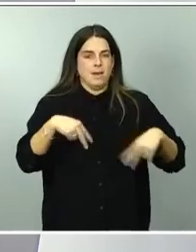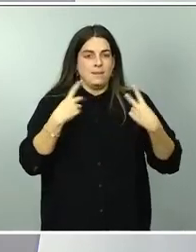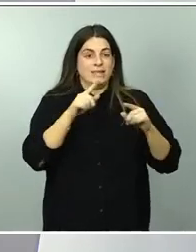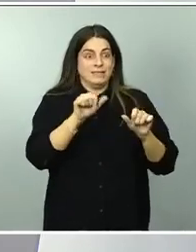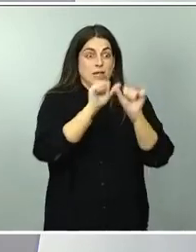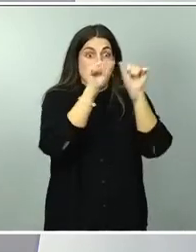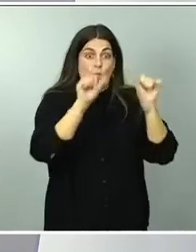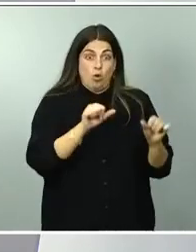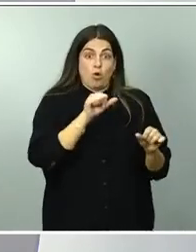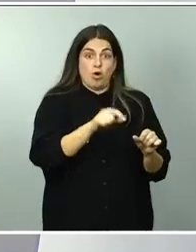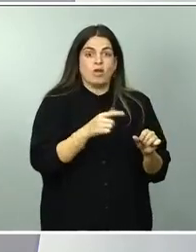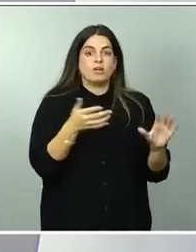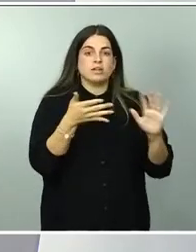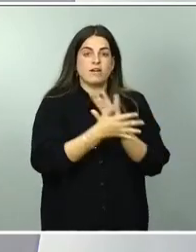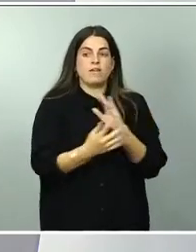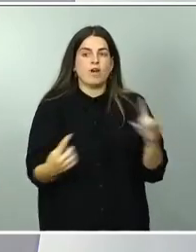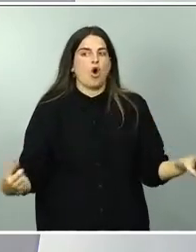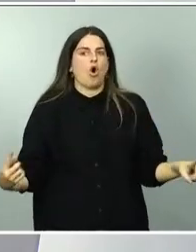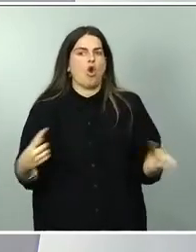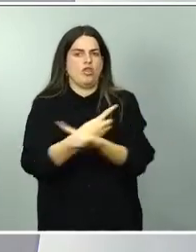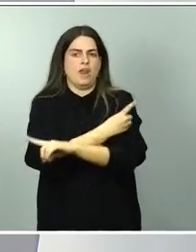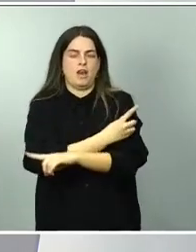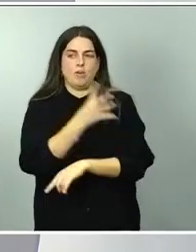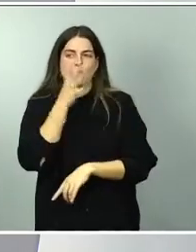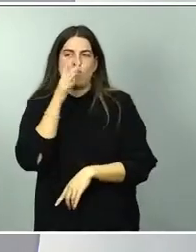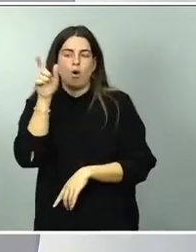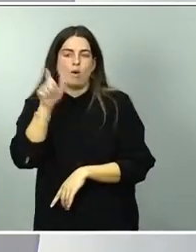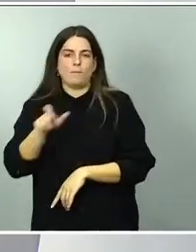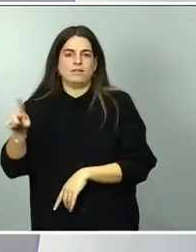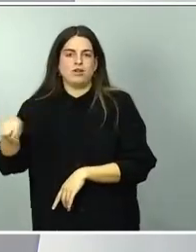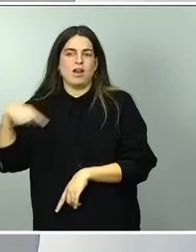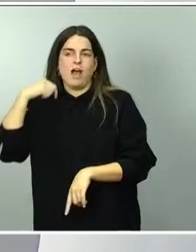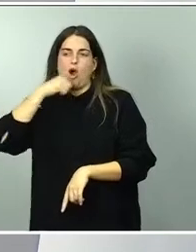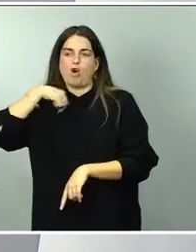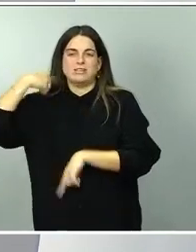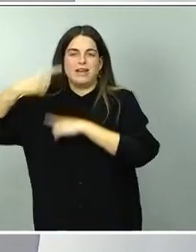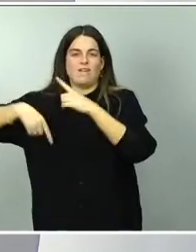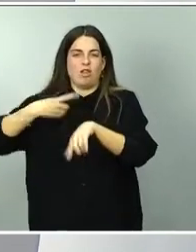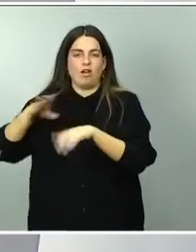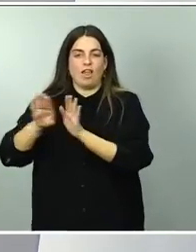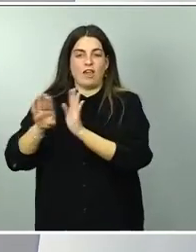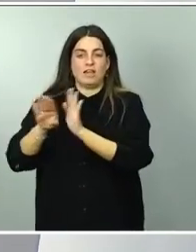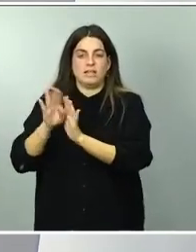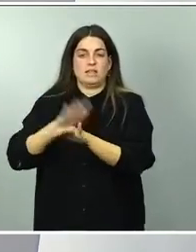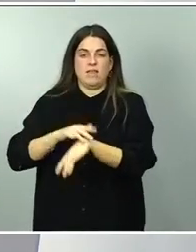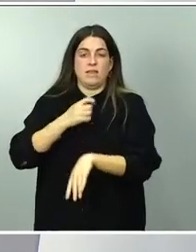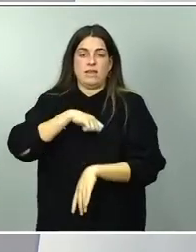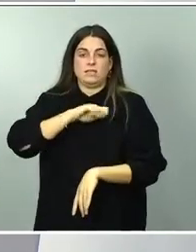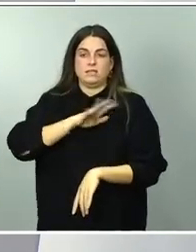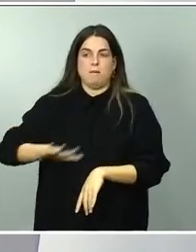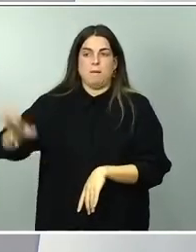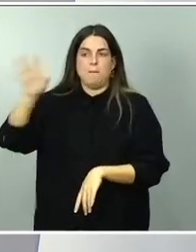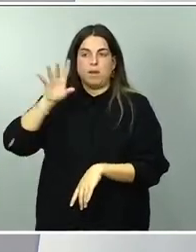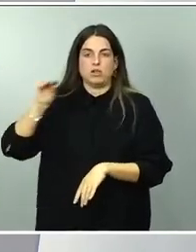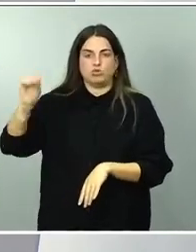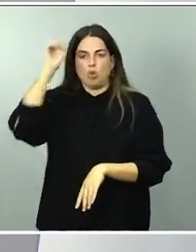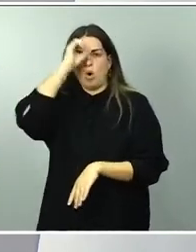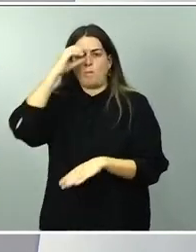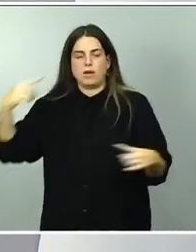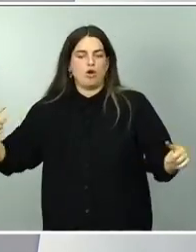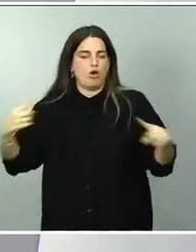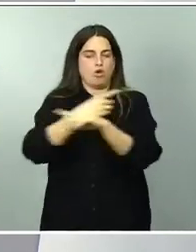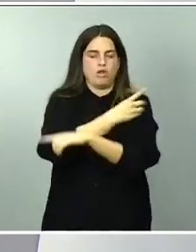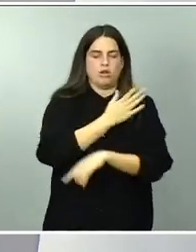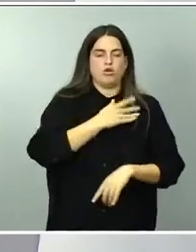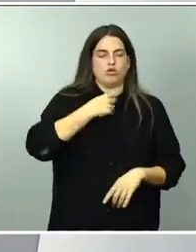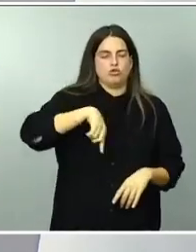es opuesto al que defienden las fuerzas conservadoras, la derecha de nuestro país, cuya receta los españoles pudimos